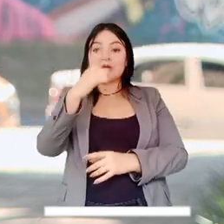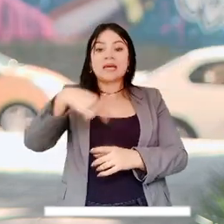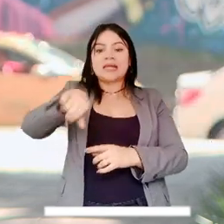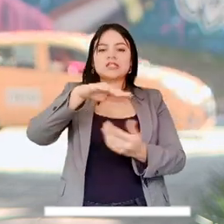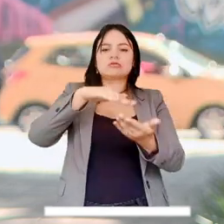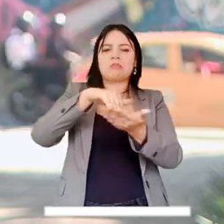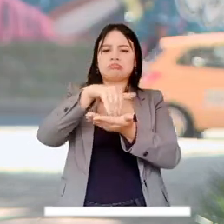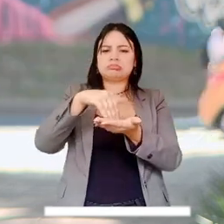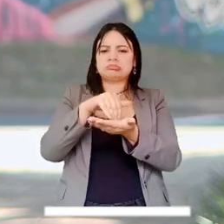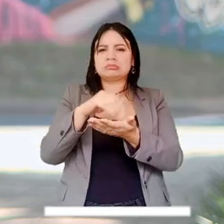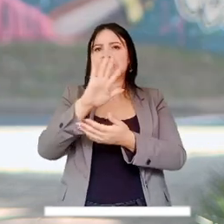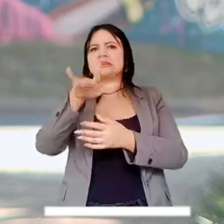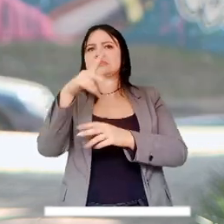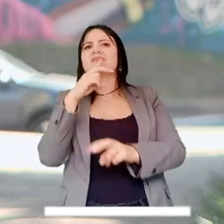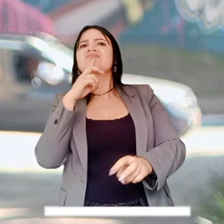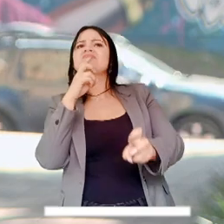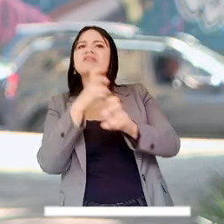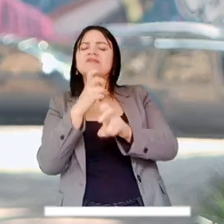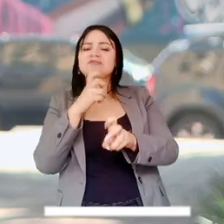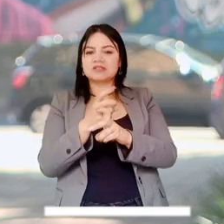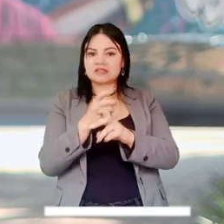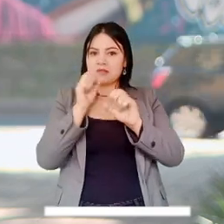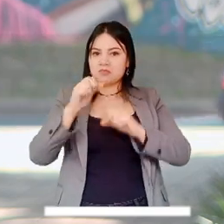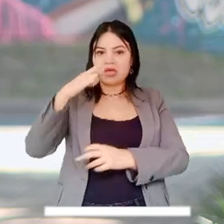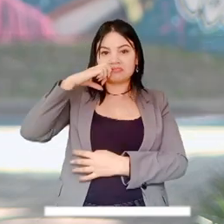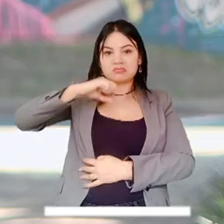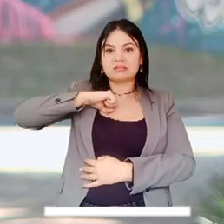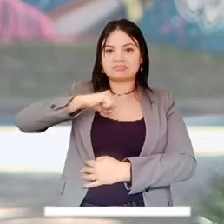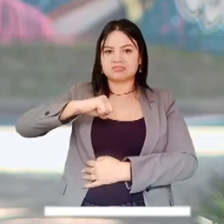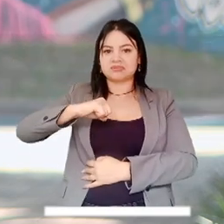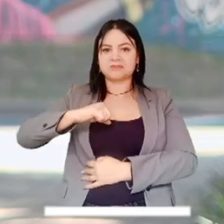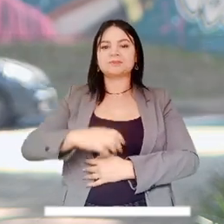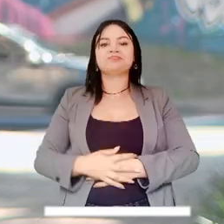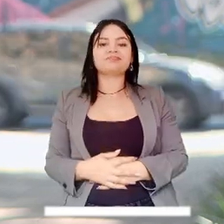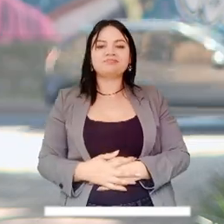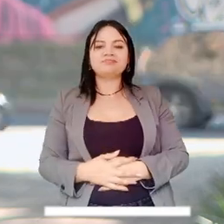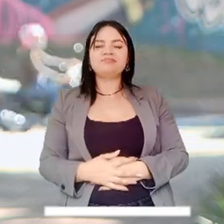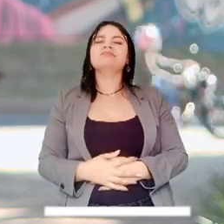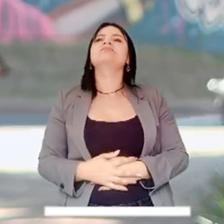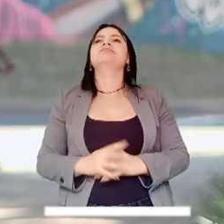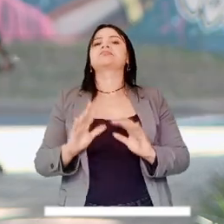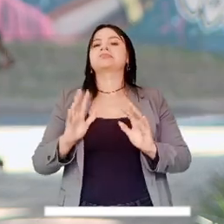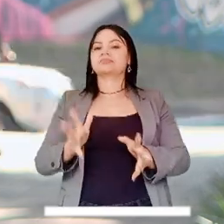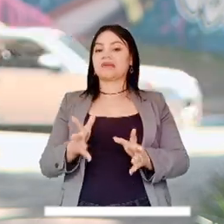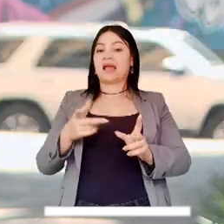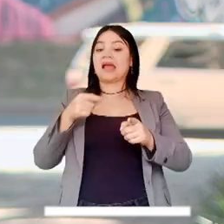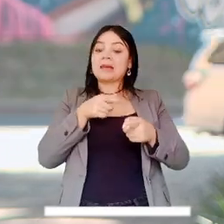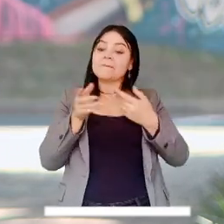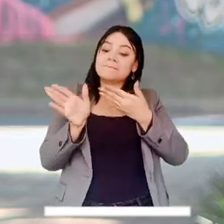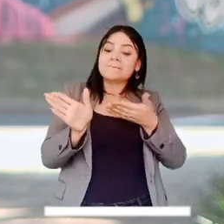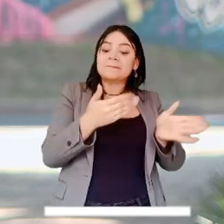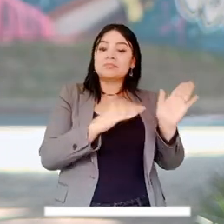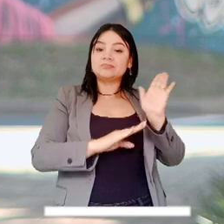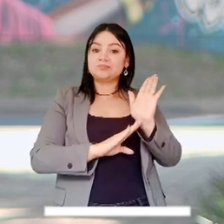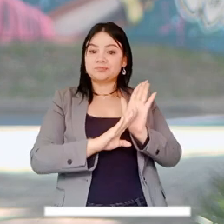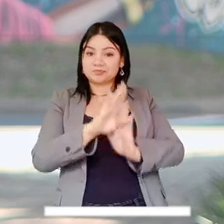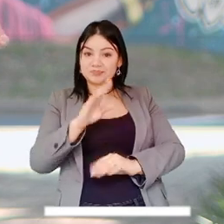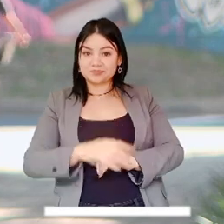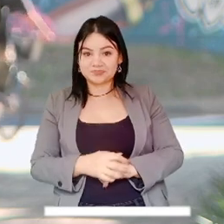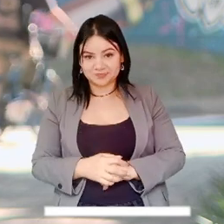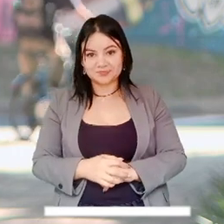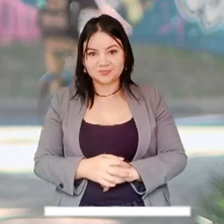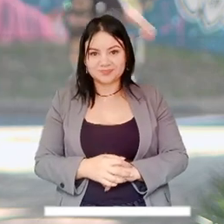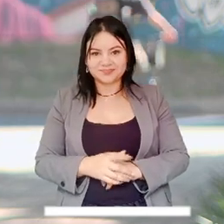vulnerabilidad les produce una mayor dificultad para poder ejercer sus derechos. Desde esa perspectiva, el plan de desarrollo que